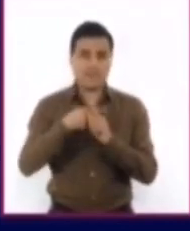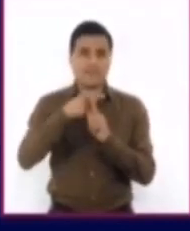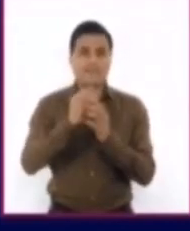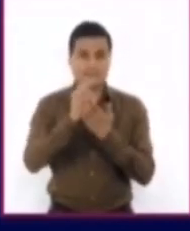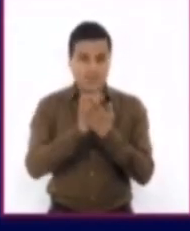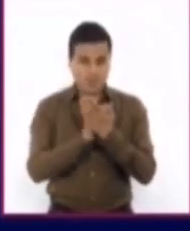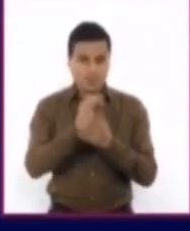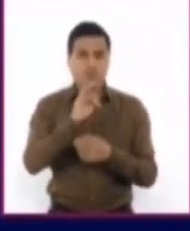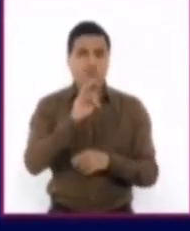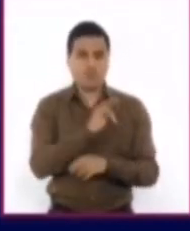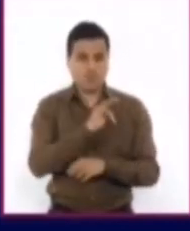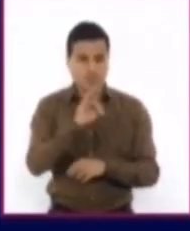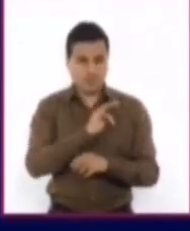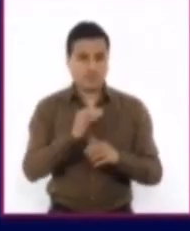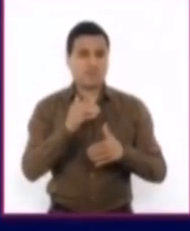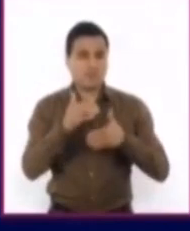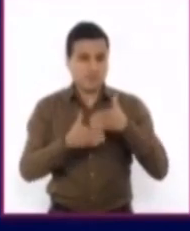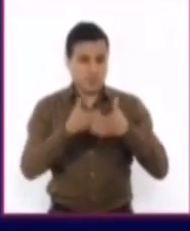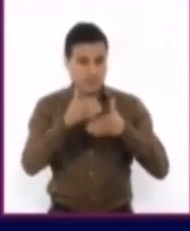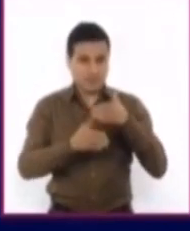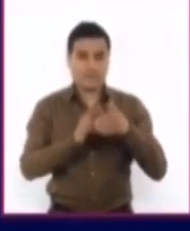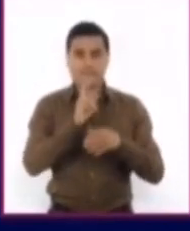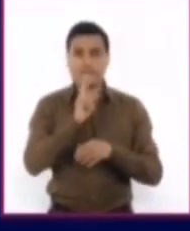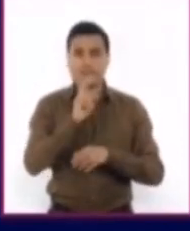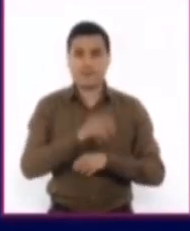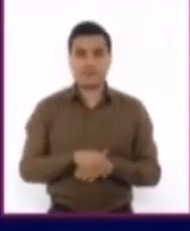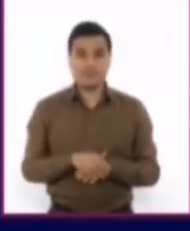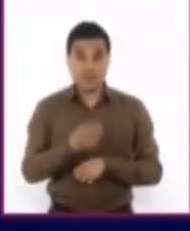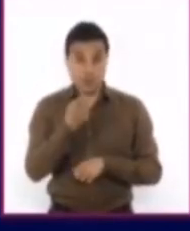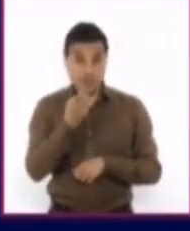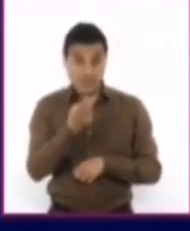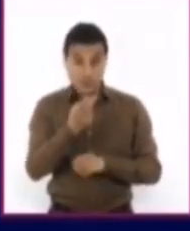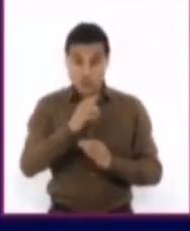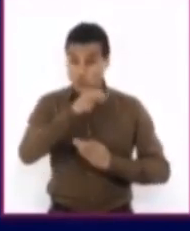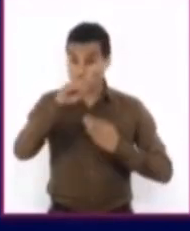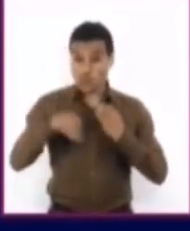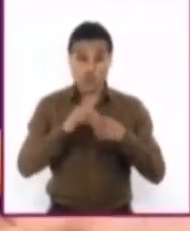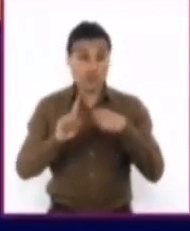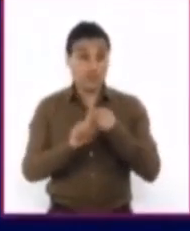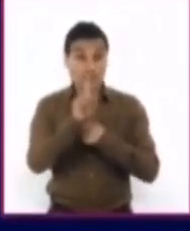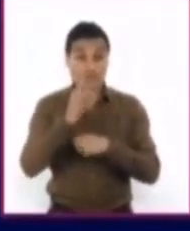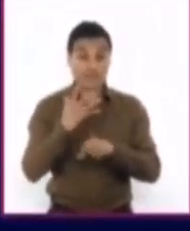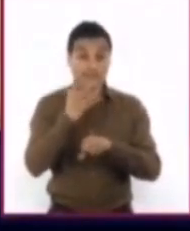utilizada como parte de la solución, más no como la solución total al problema.